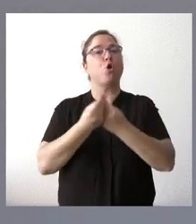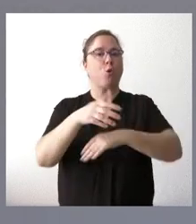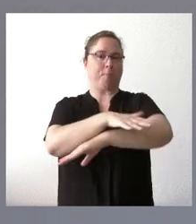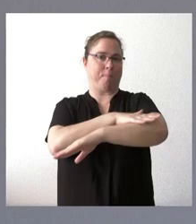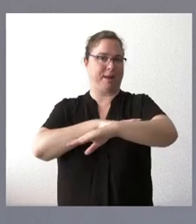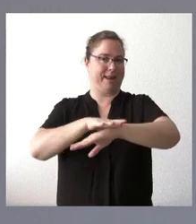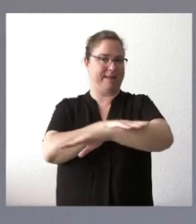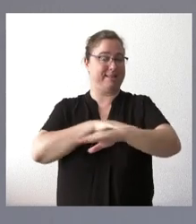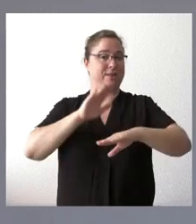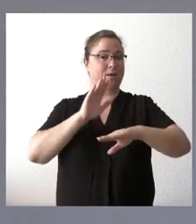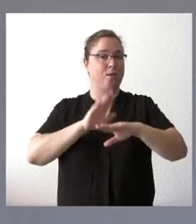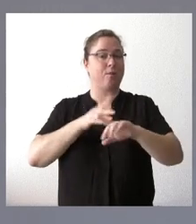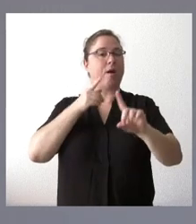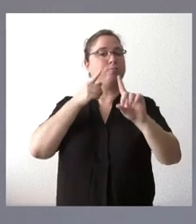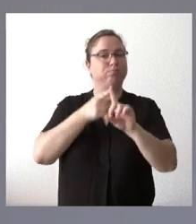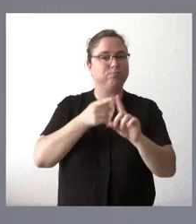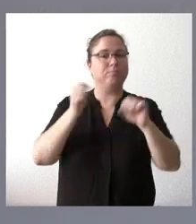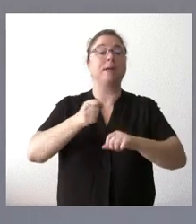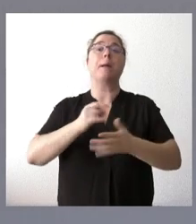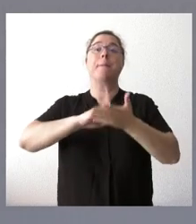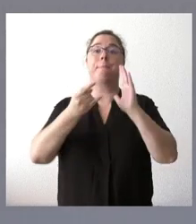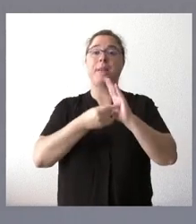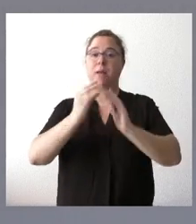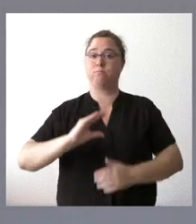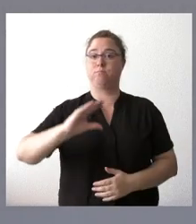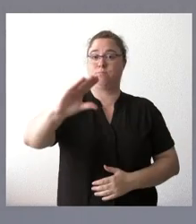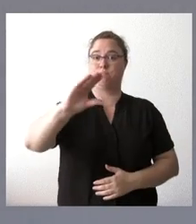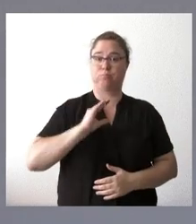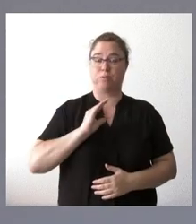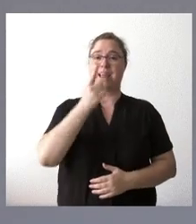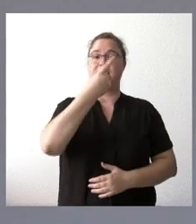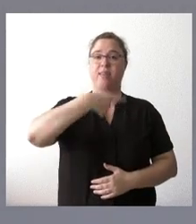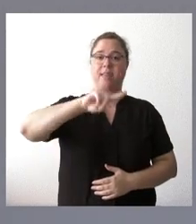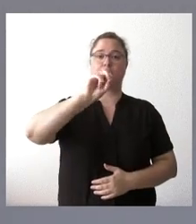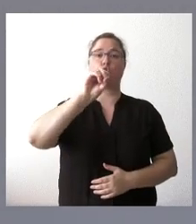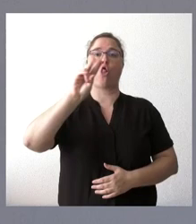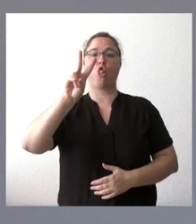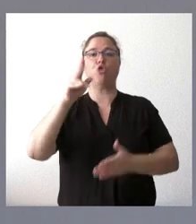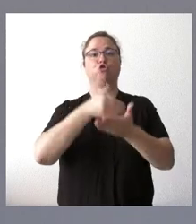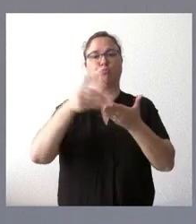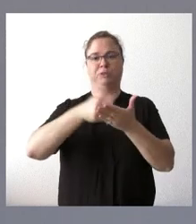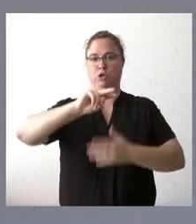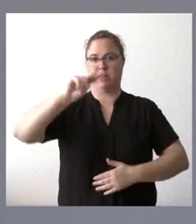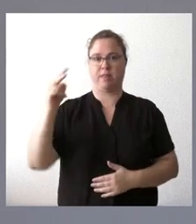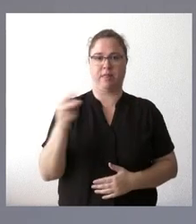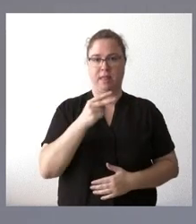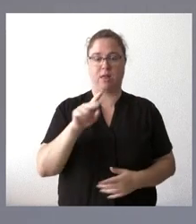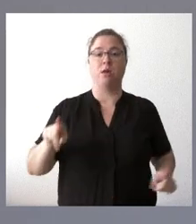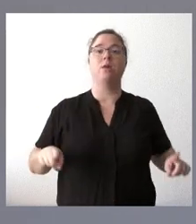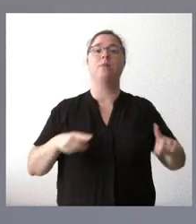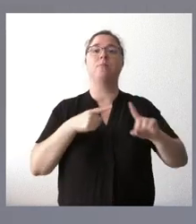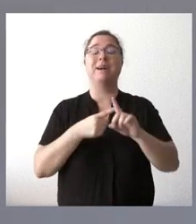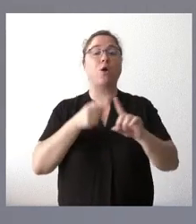con la ejecución del mencionado plan. Estará dotado para Castilla y León con 102 millones de euros y con un triple